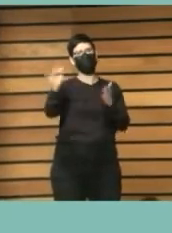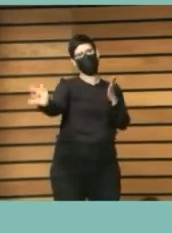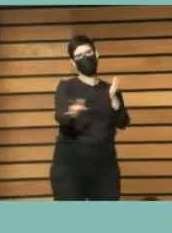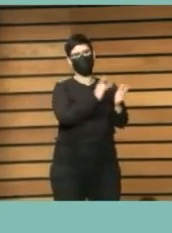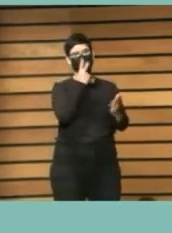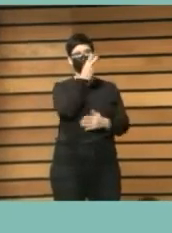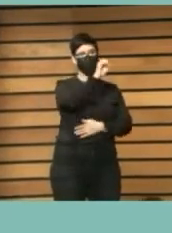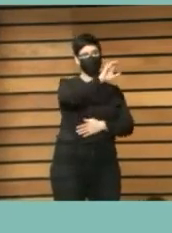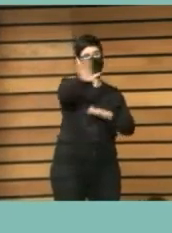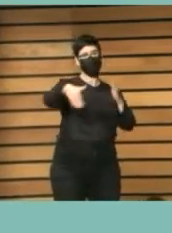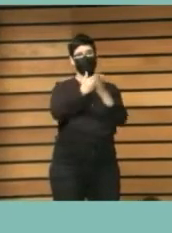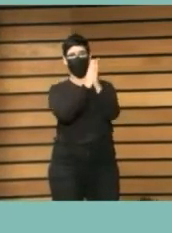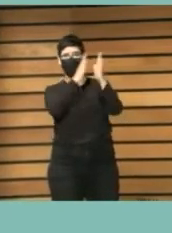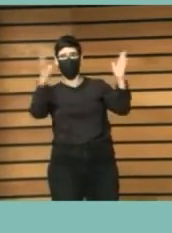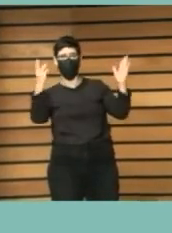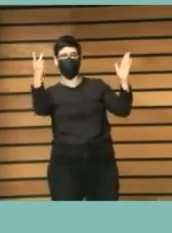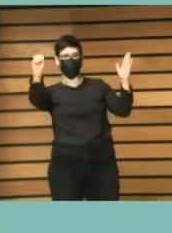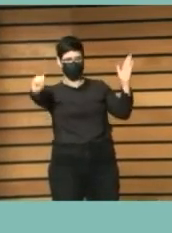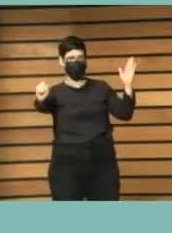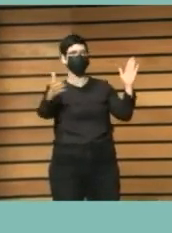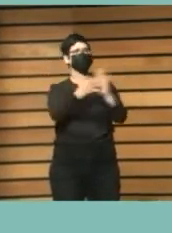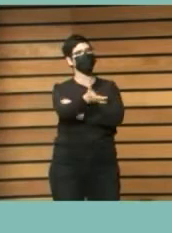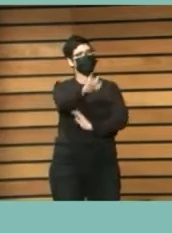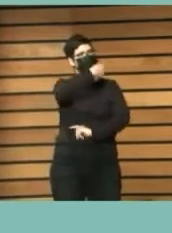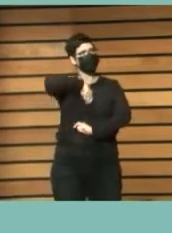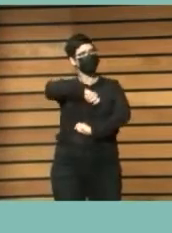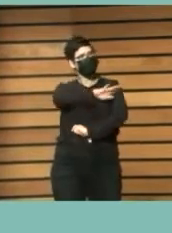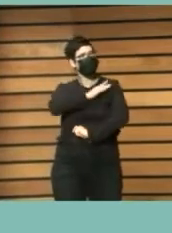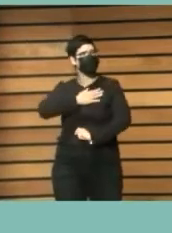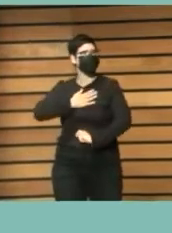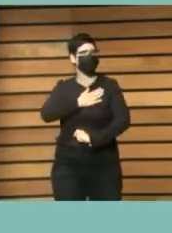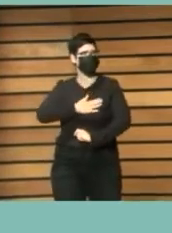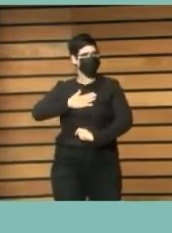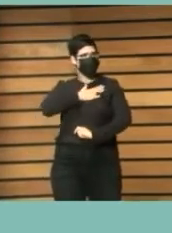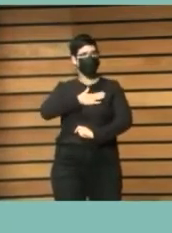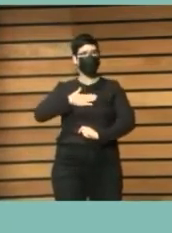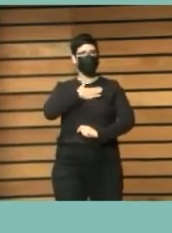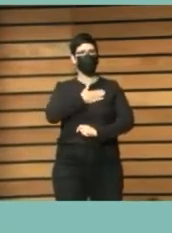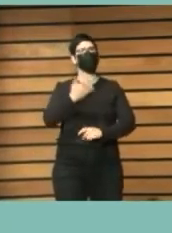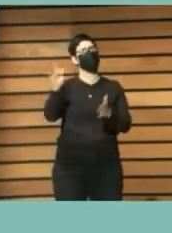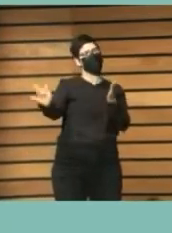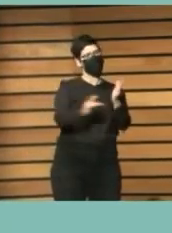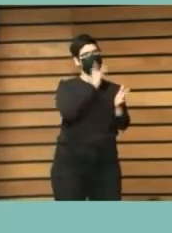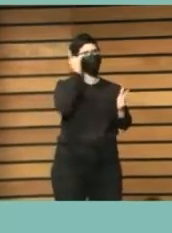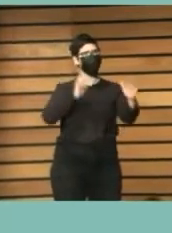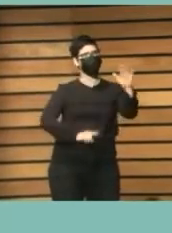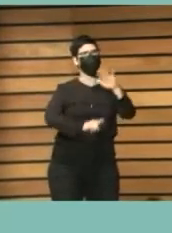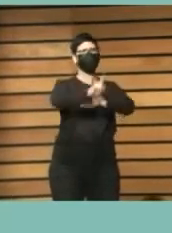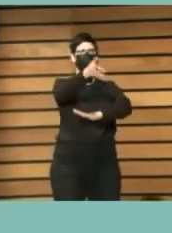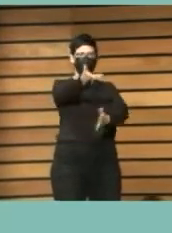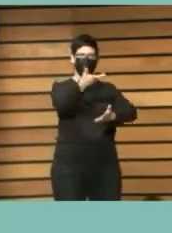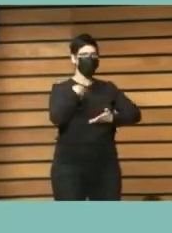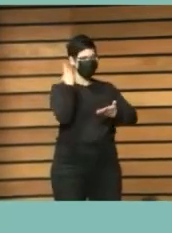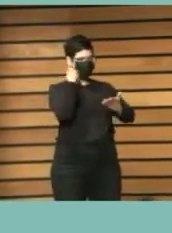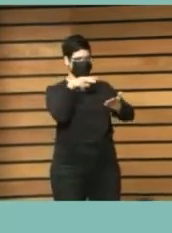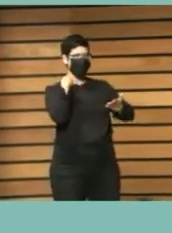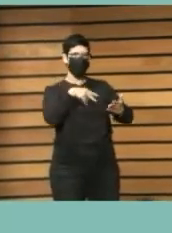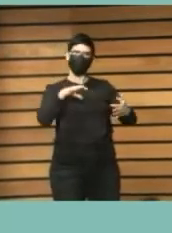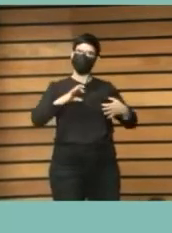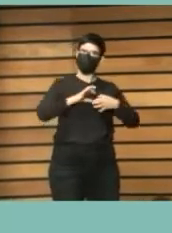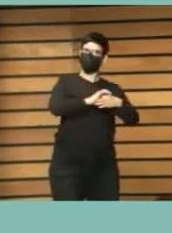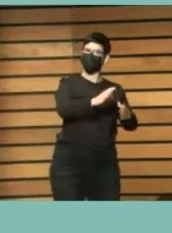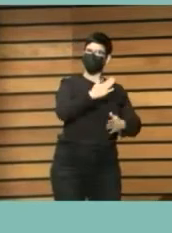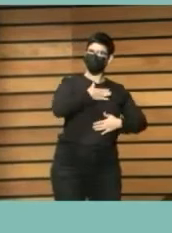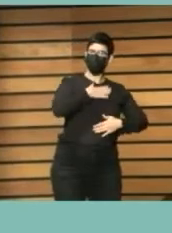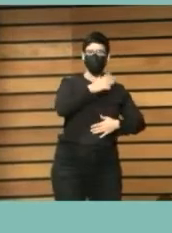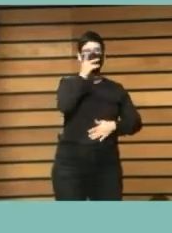sentimos inmediatamente muy cómodos con esta nueva agenda de desarrollo primero porque la sostenibilidad estaba ya dentro del título de